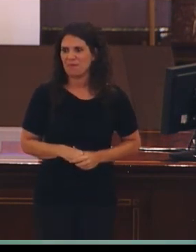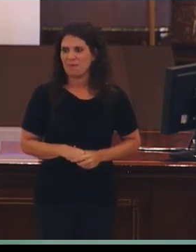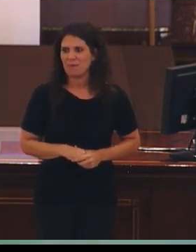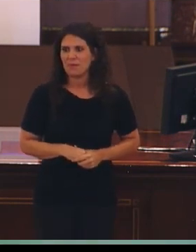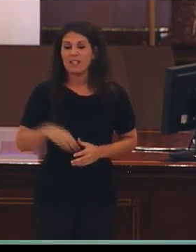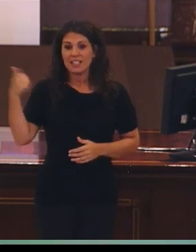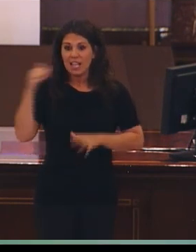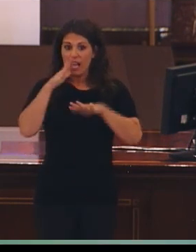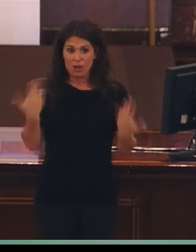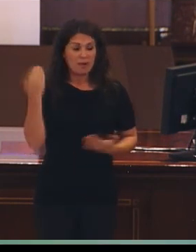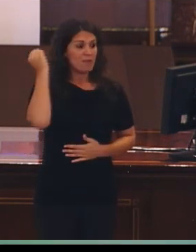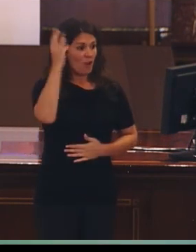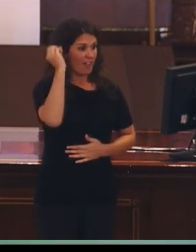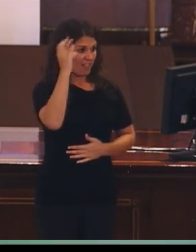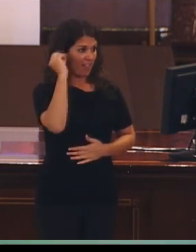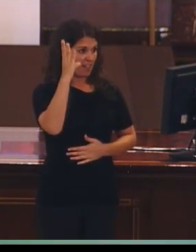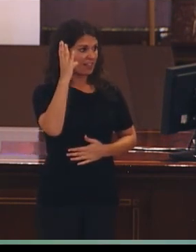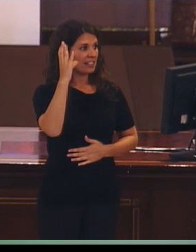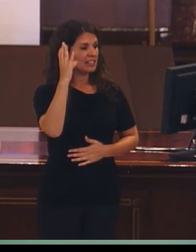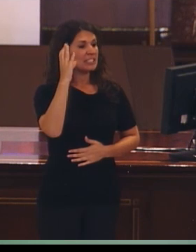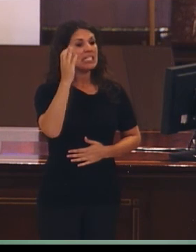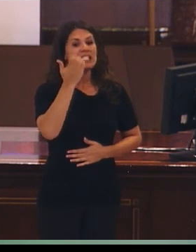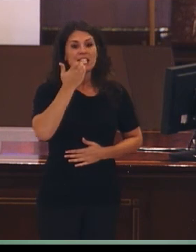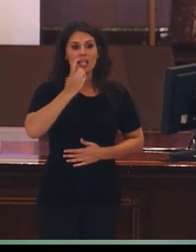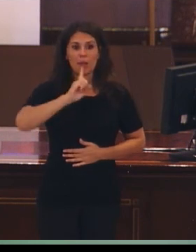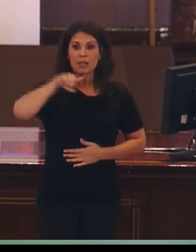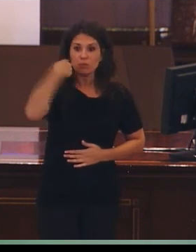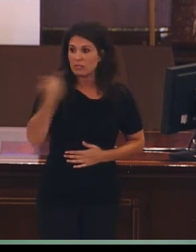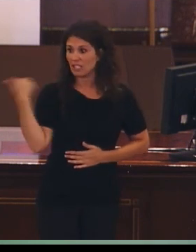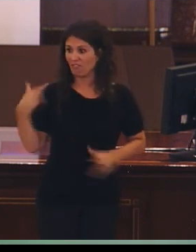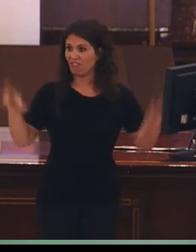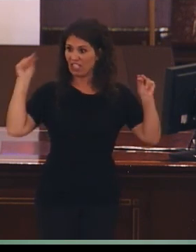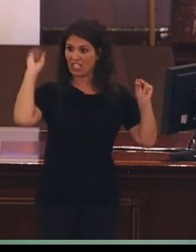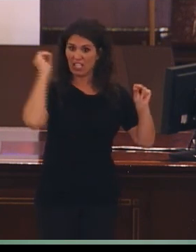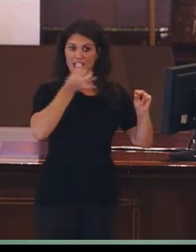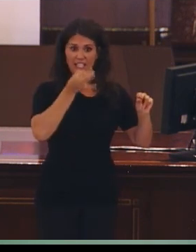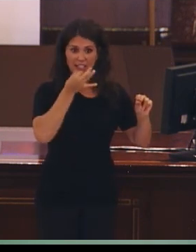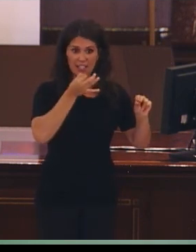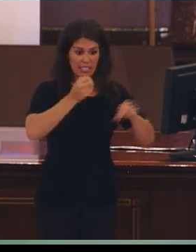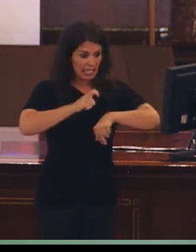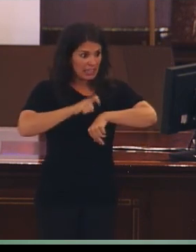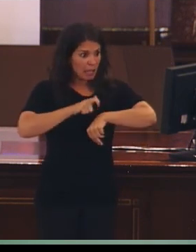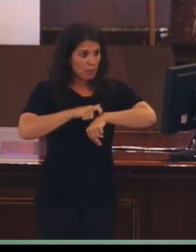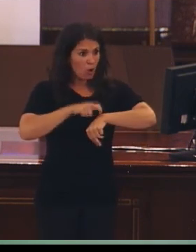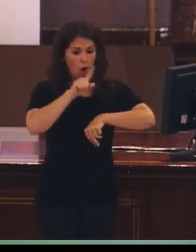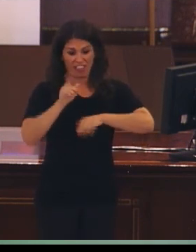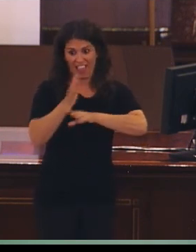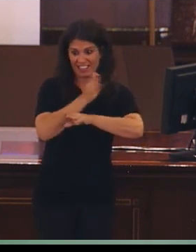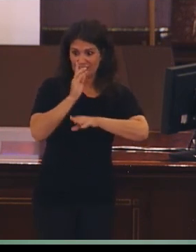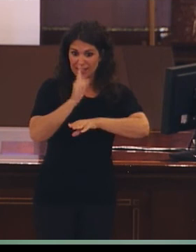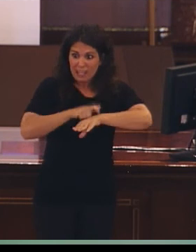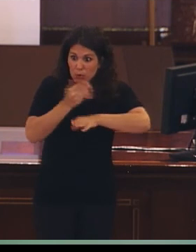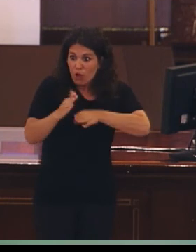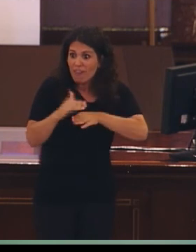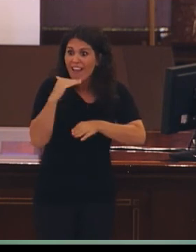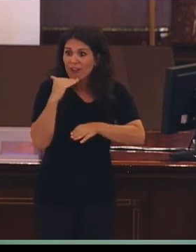Va a hacer la ponencia y, si al final nos queda un ratito de tiempo antes de las once, pues nos